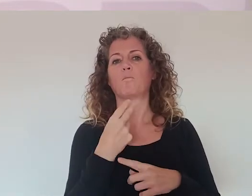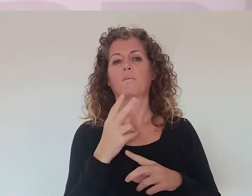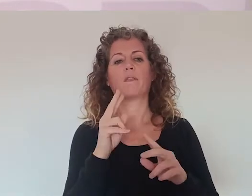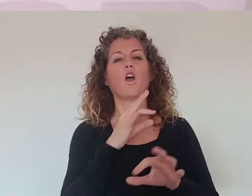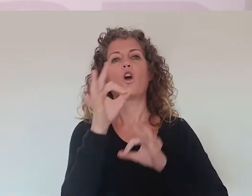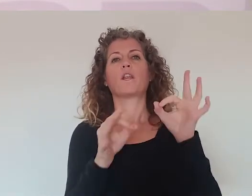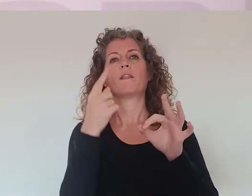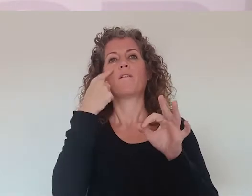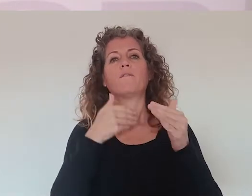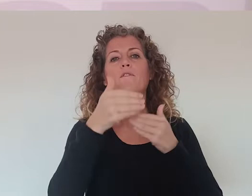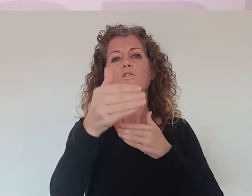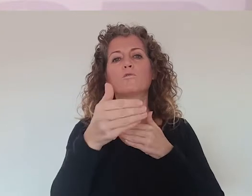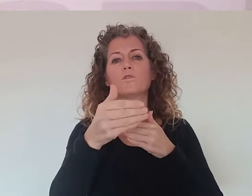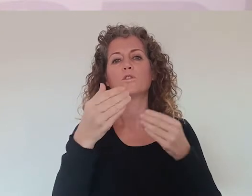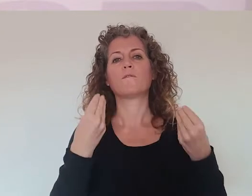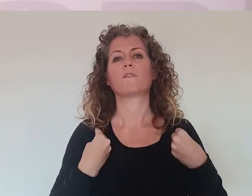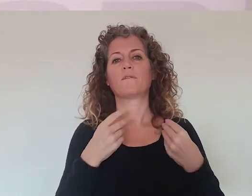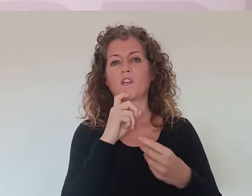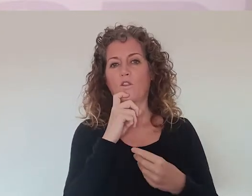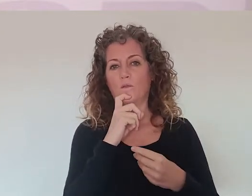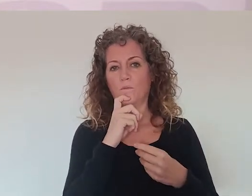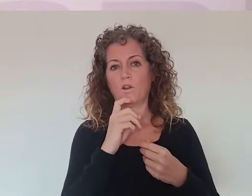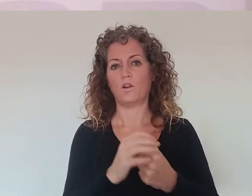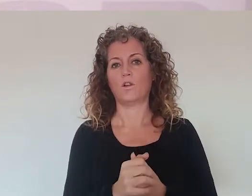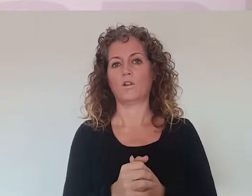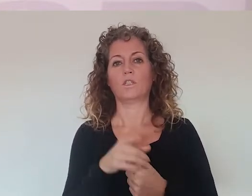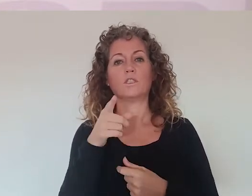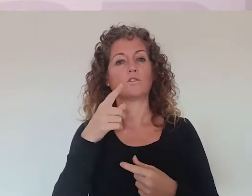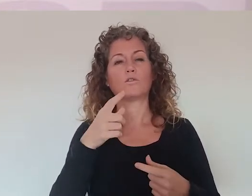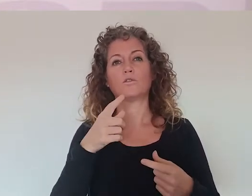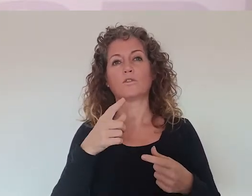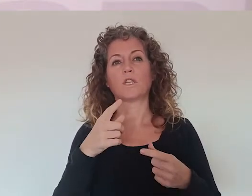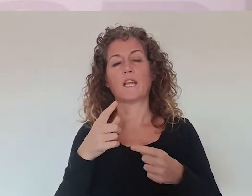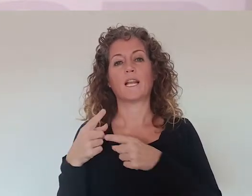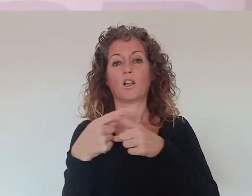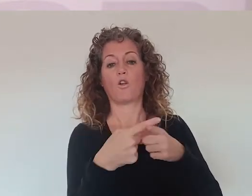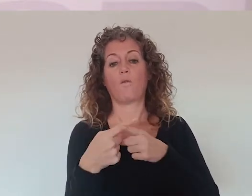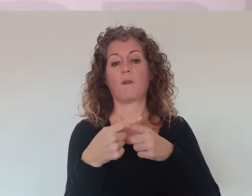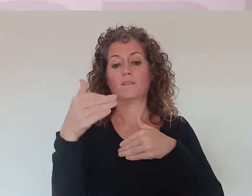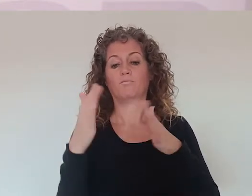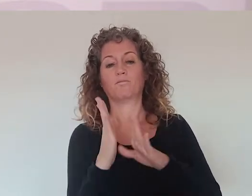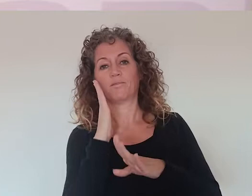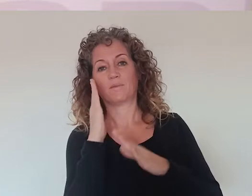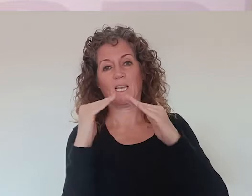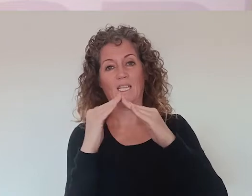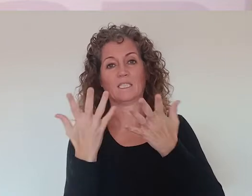y nos gustaría organizarnos cómo queremos vivir en el futuro. El cohousing es una modalidad